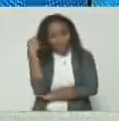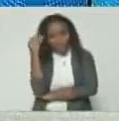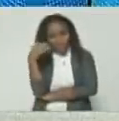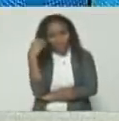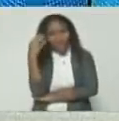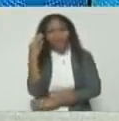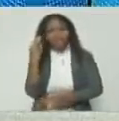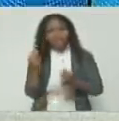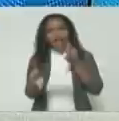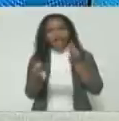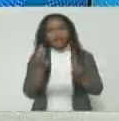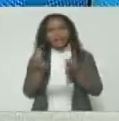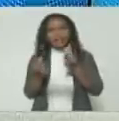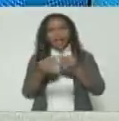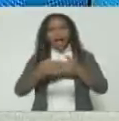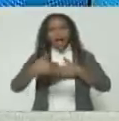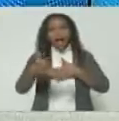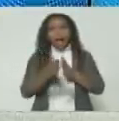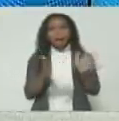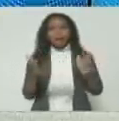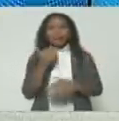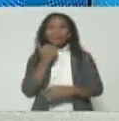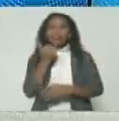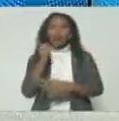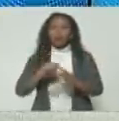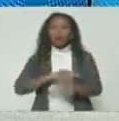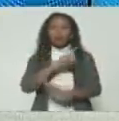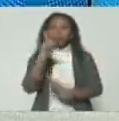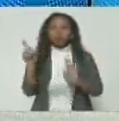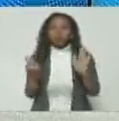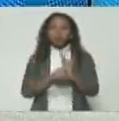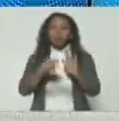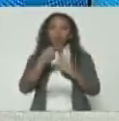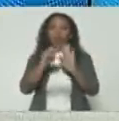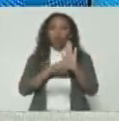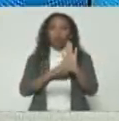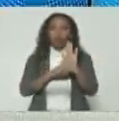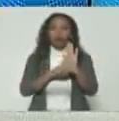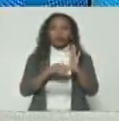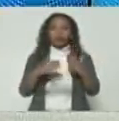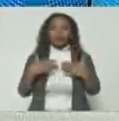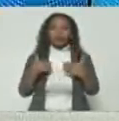ampliamente, casi totalmente, todas las medidas de restricción.